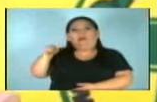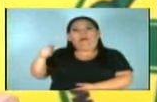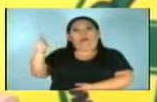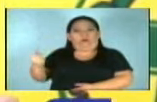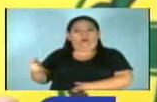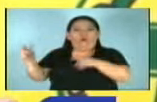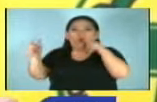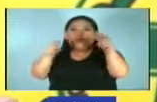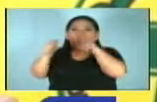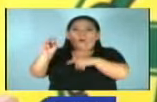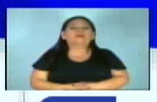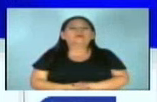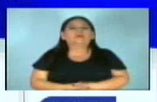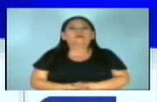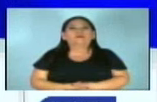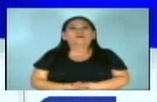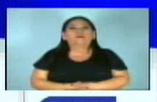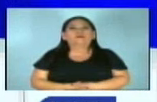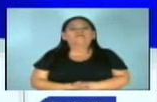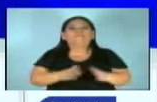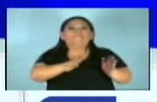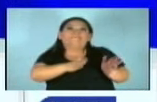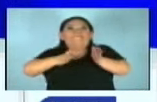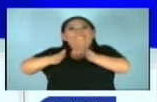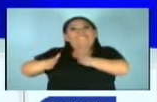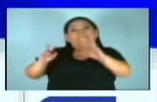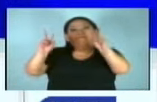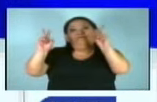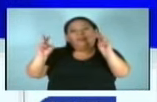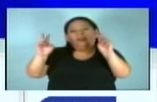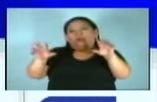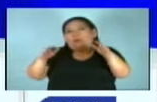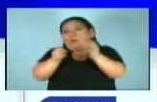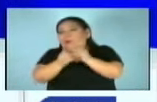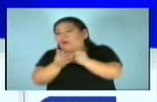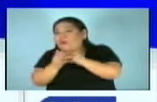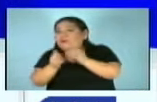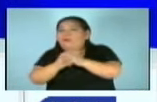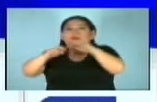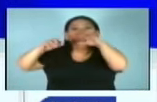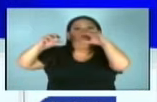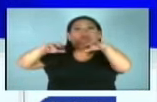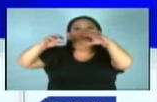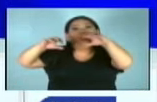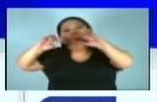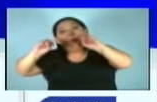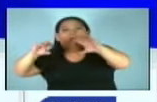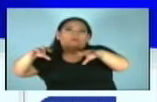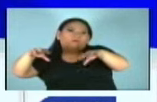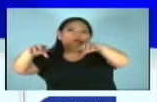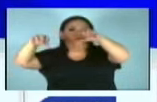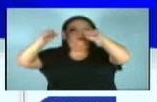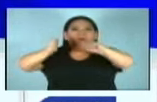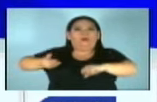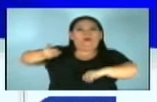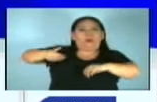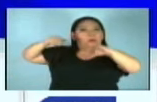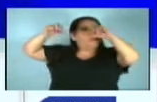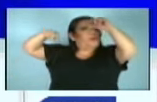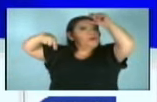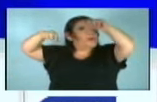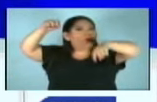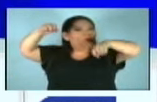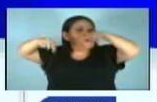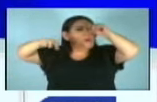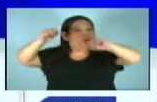23 años que murió mientras realizó... Otros temas, las condiciones climáticas que ha generado el fenómeno del niño en los últimos años han sido